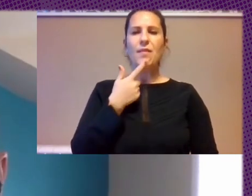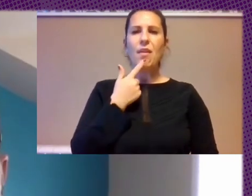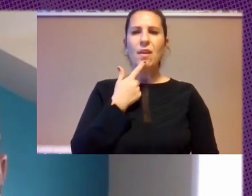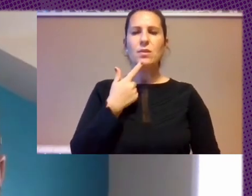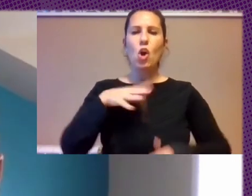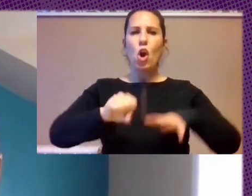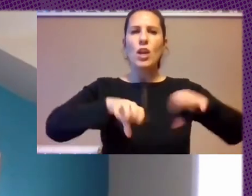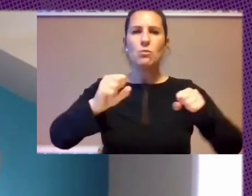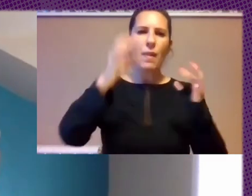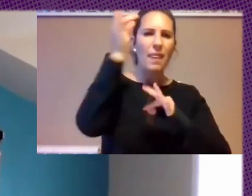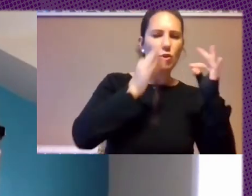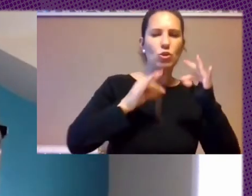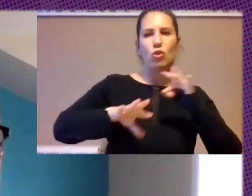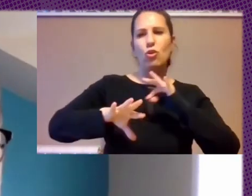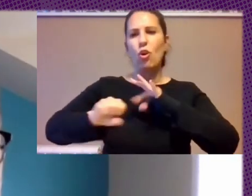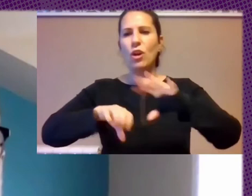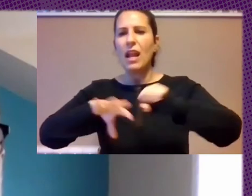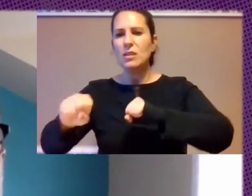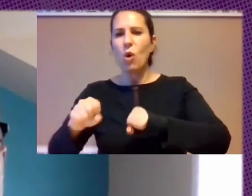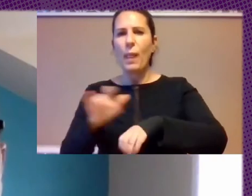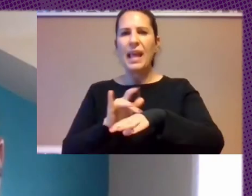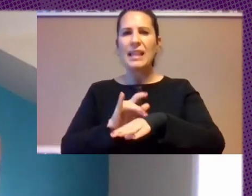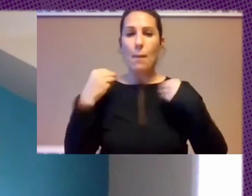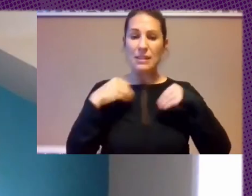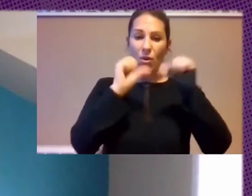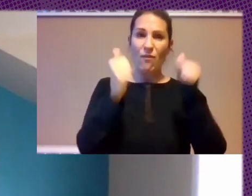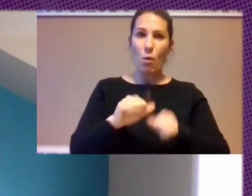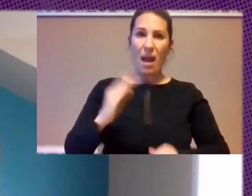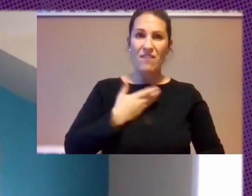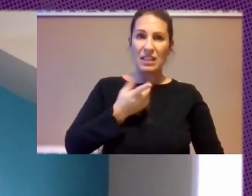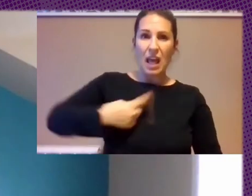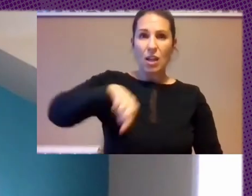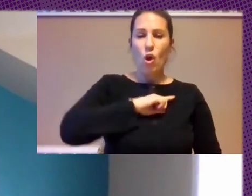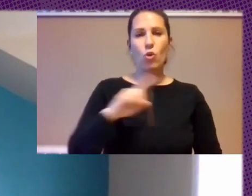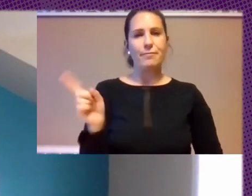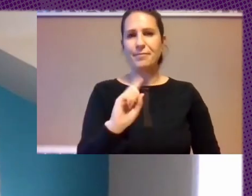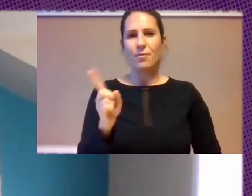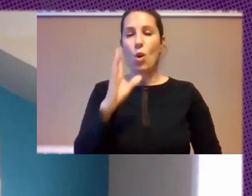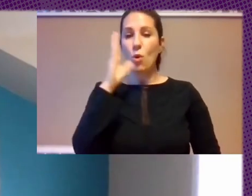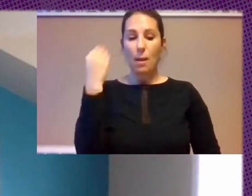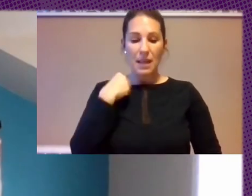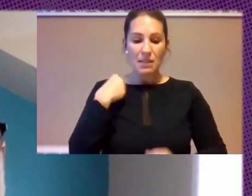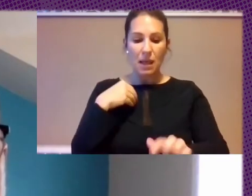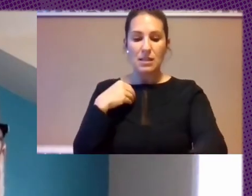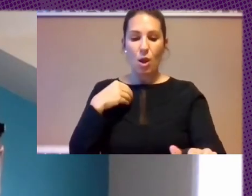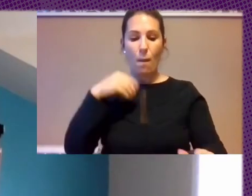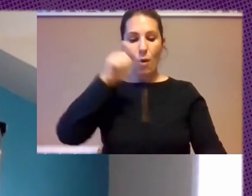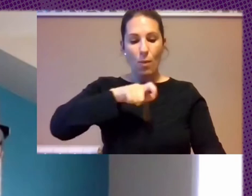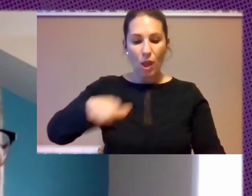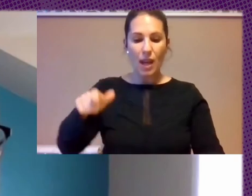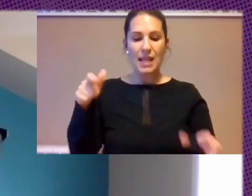De La Misma Manera Porque Está Claro Que Las Mismas Poblaciones Los Mismos Segmentos De La Población